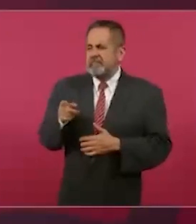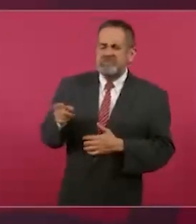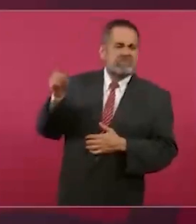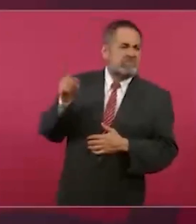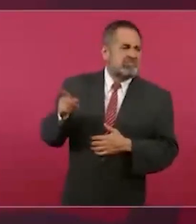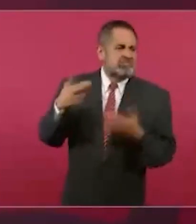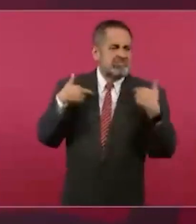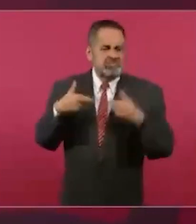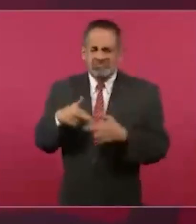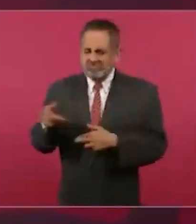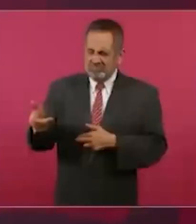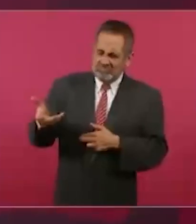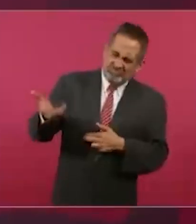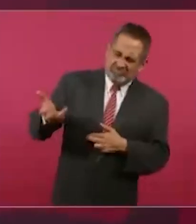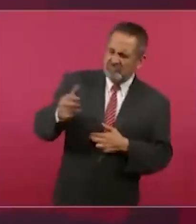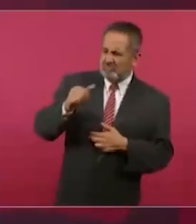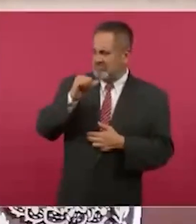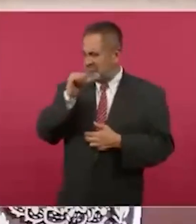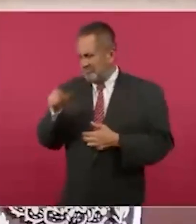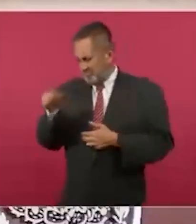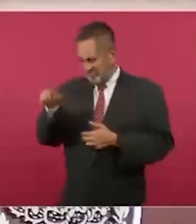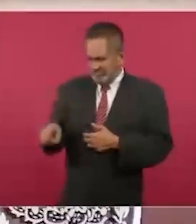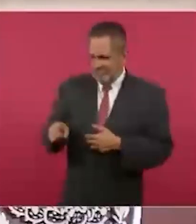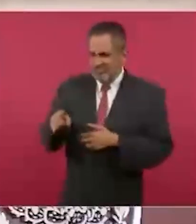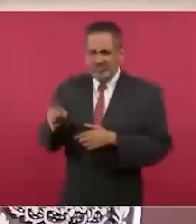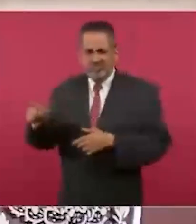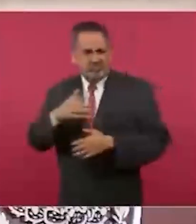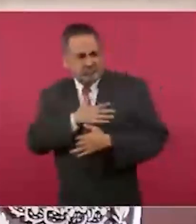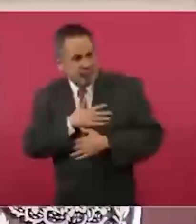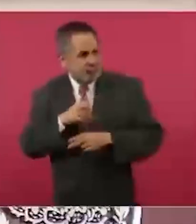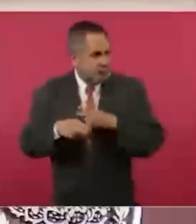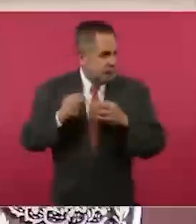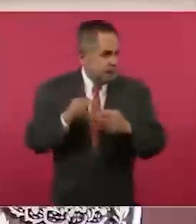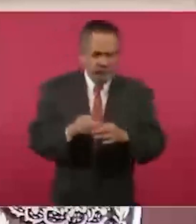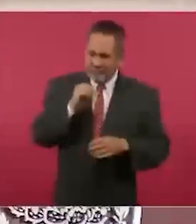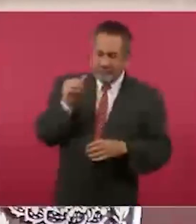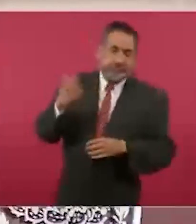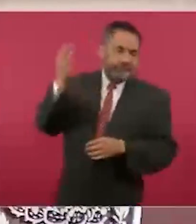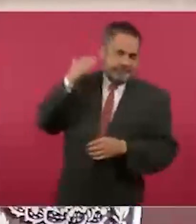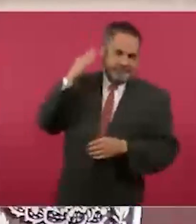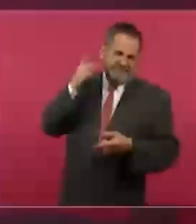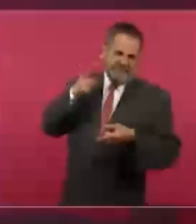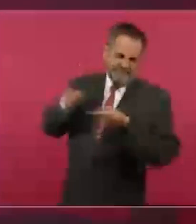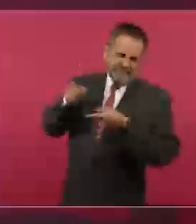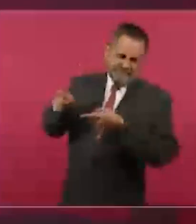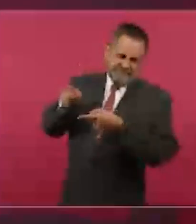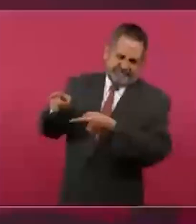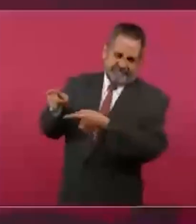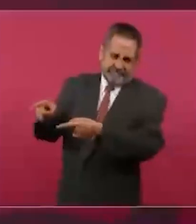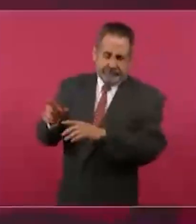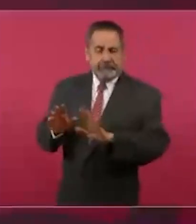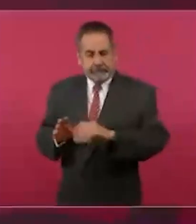Adicciones. El programa IMSS-Bienestar se ubica en 14 estados de la República, donde se realiza la conservación, rehabilitación y